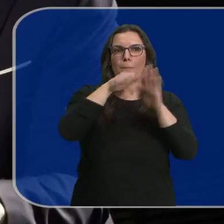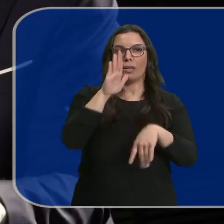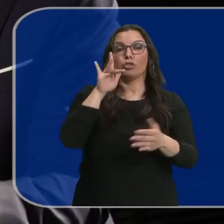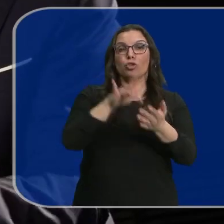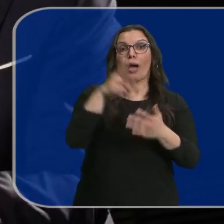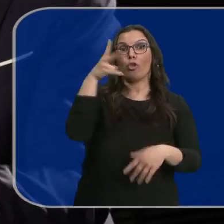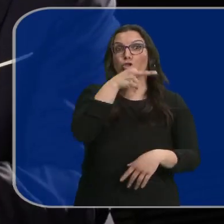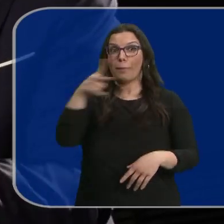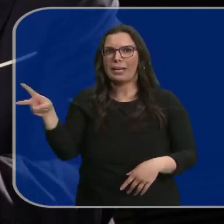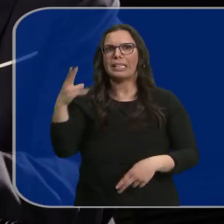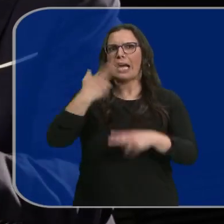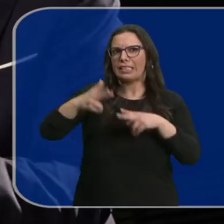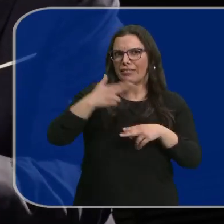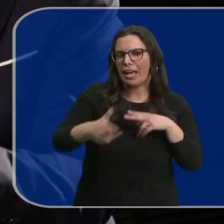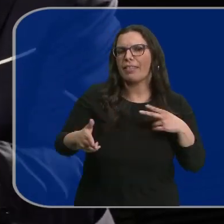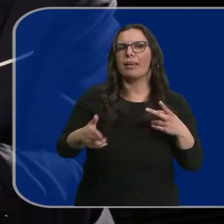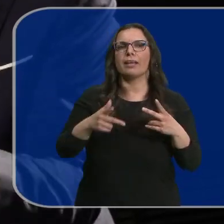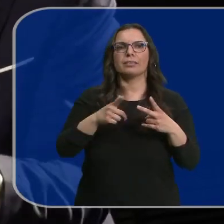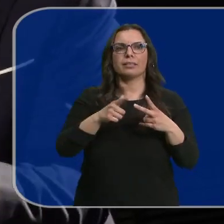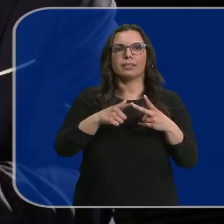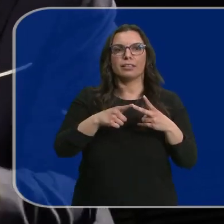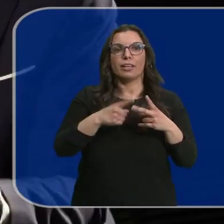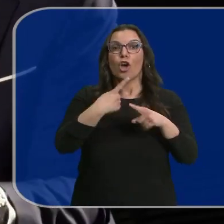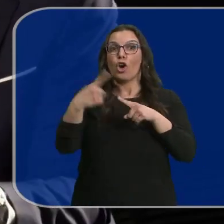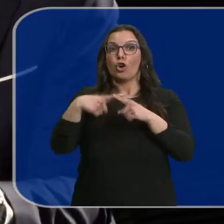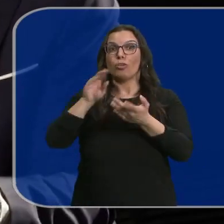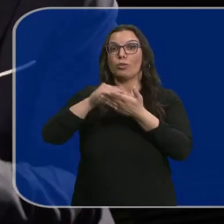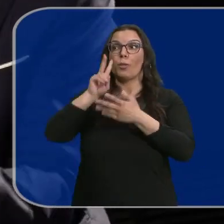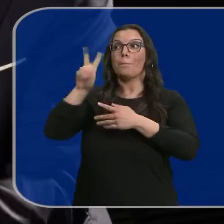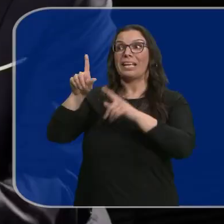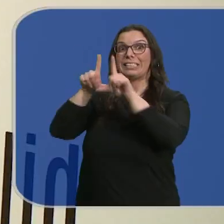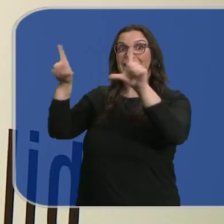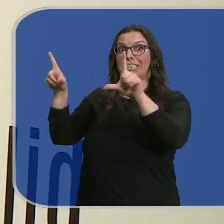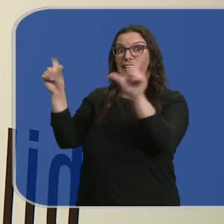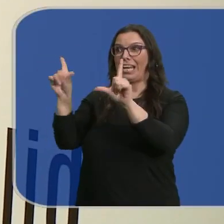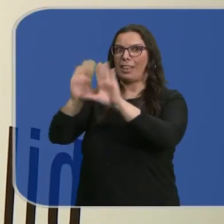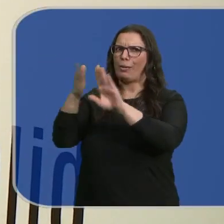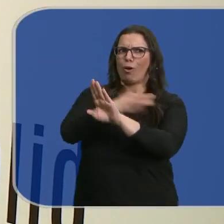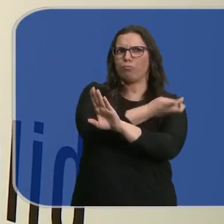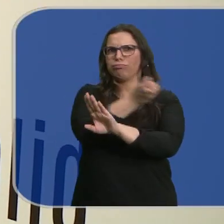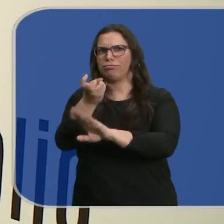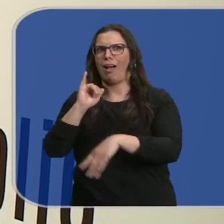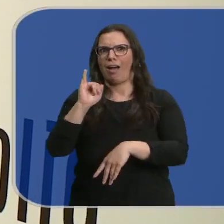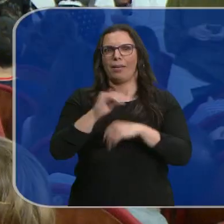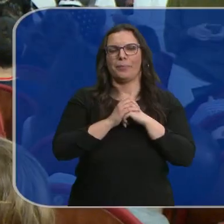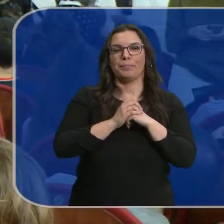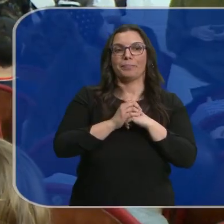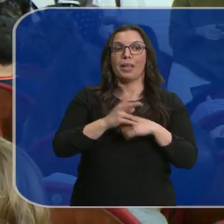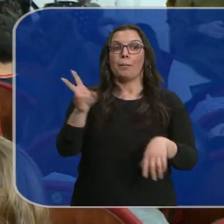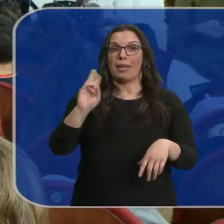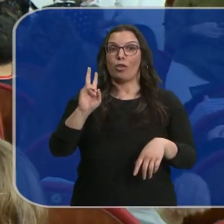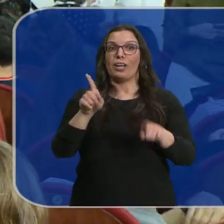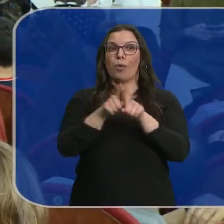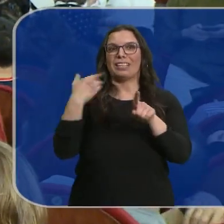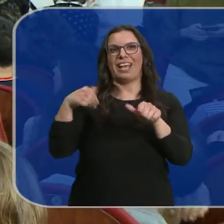semanas de actividades. Hay muchas cosas que no se ven en la tele, pero que suceden. Valladolid tiene el aval de la